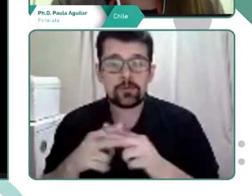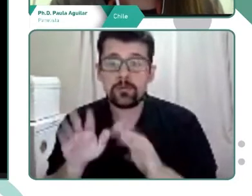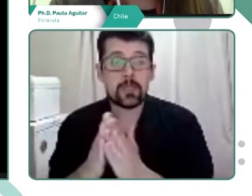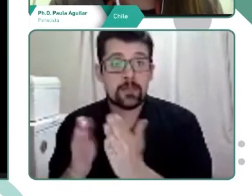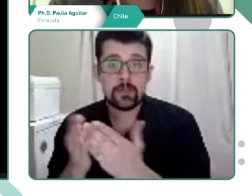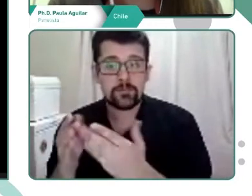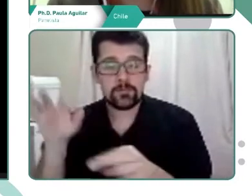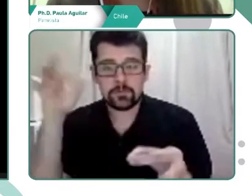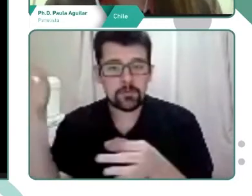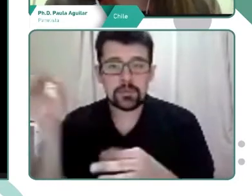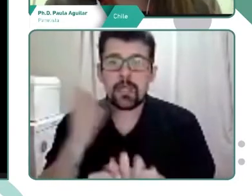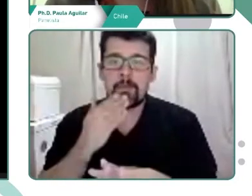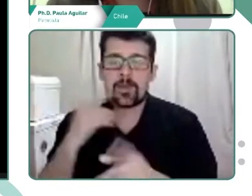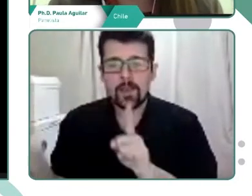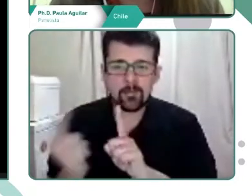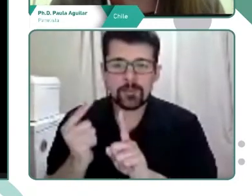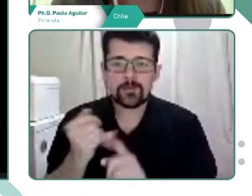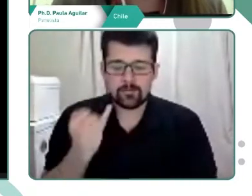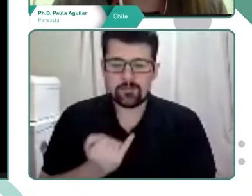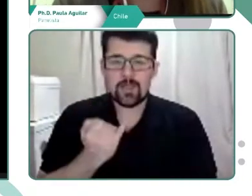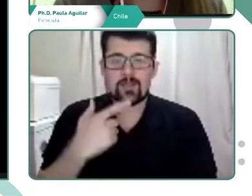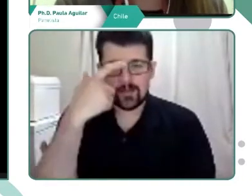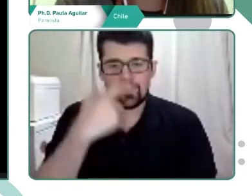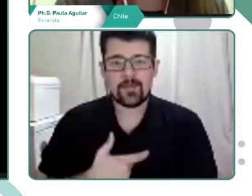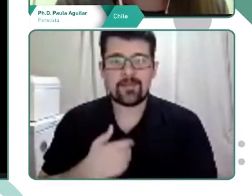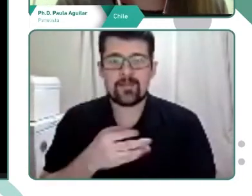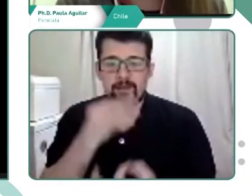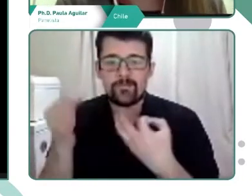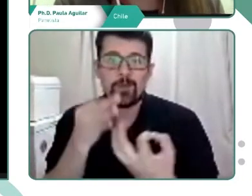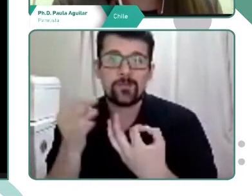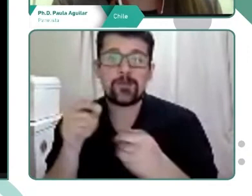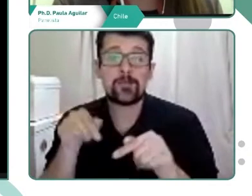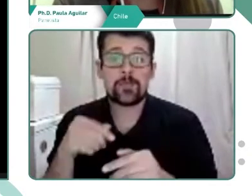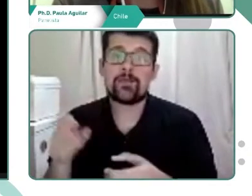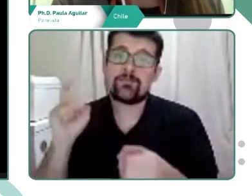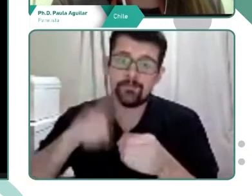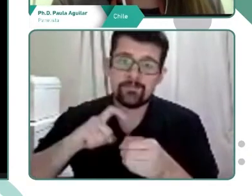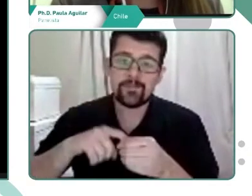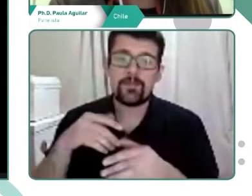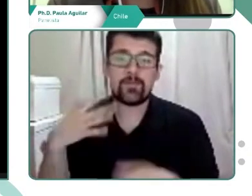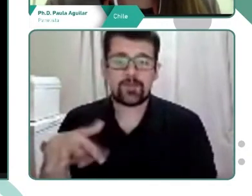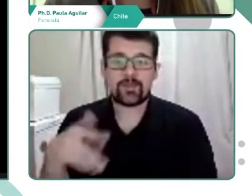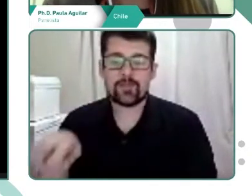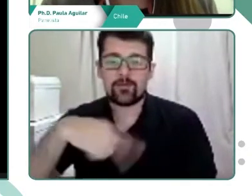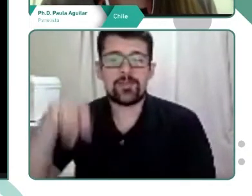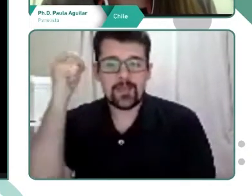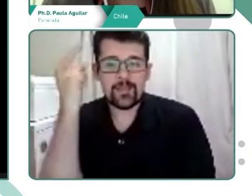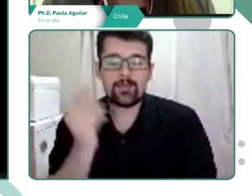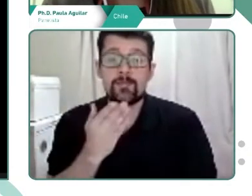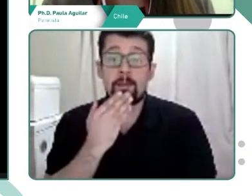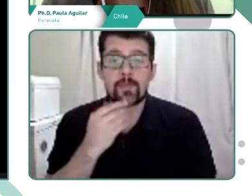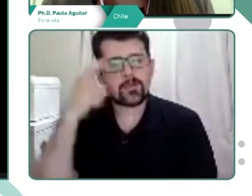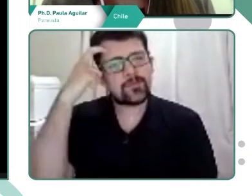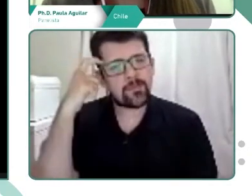sino también hacia el encuentro con sus identidades discursivas. Esa es una parte importante de nuestra propuesta. Del mismo modo, creemos que la cultura